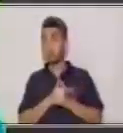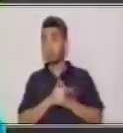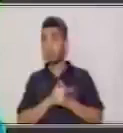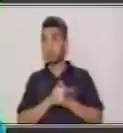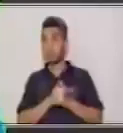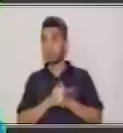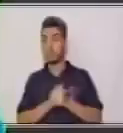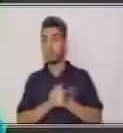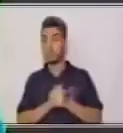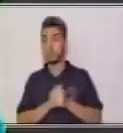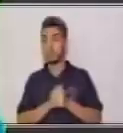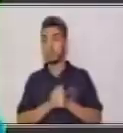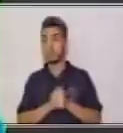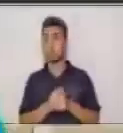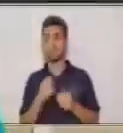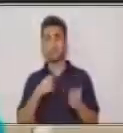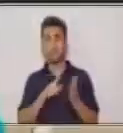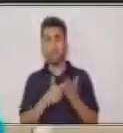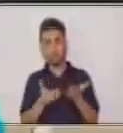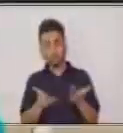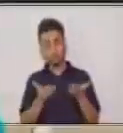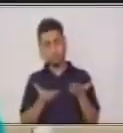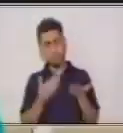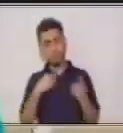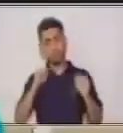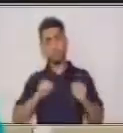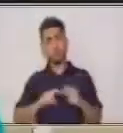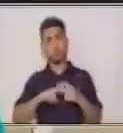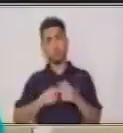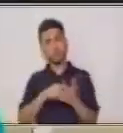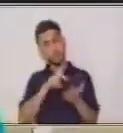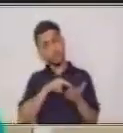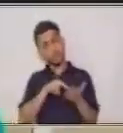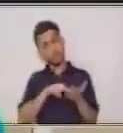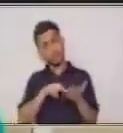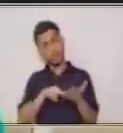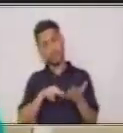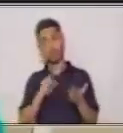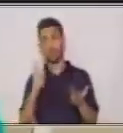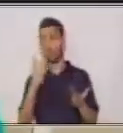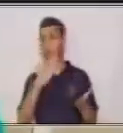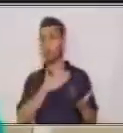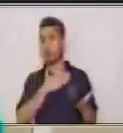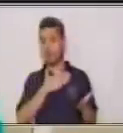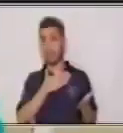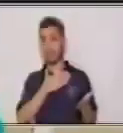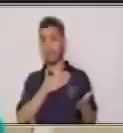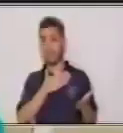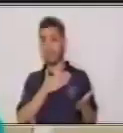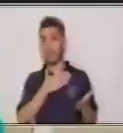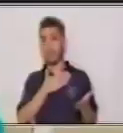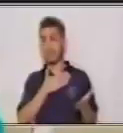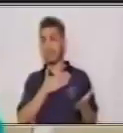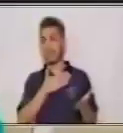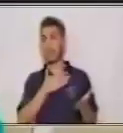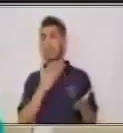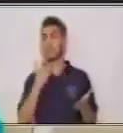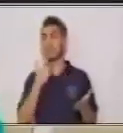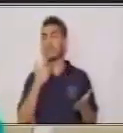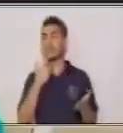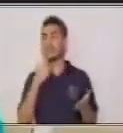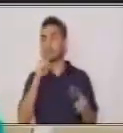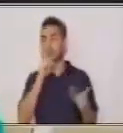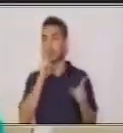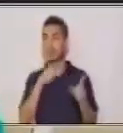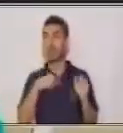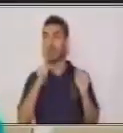Lo voy a tomar y puedo empezar a leer y va a ser solo para mí. También dice que voy a examinar